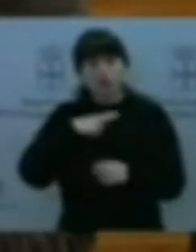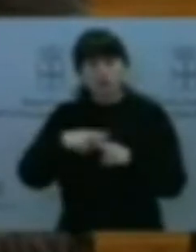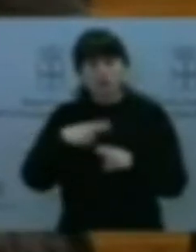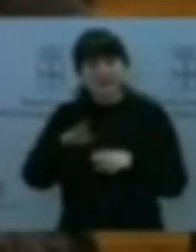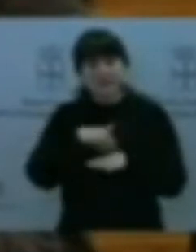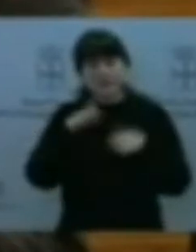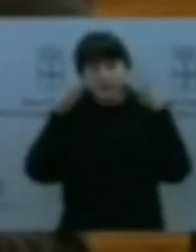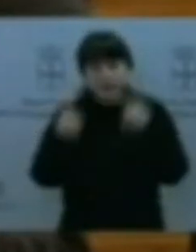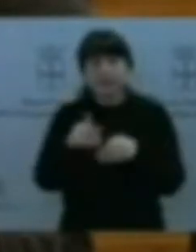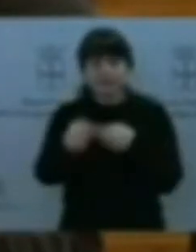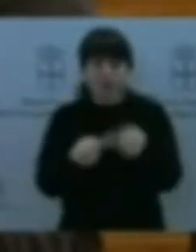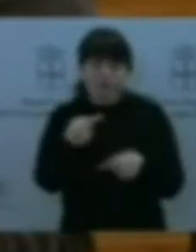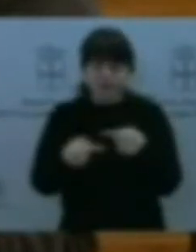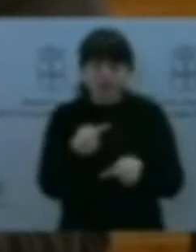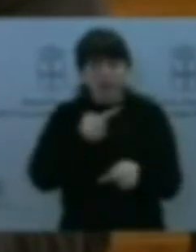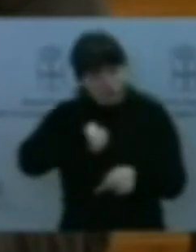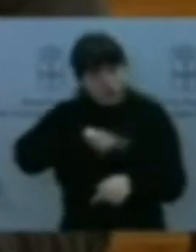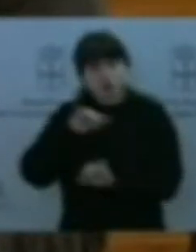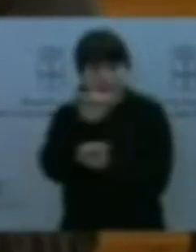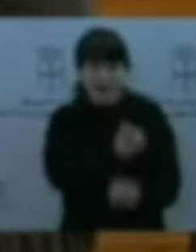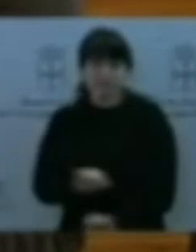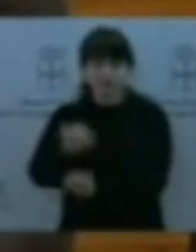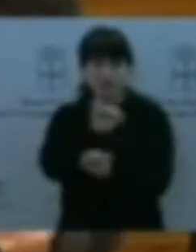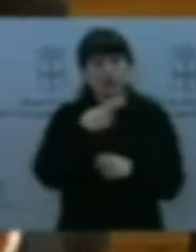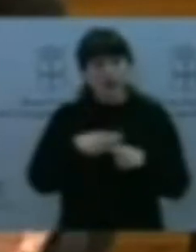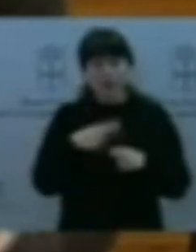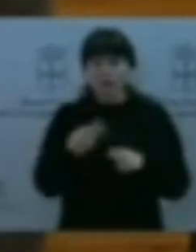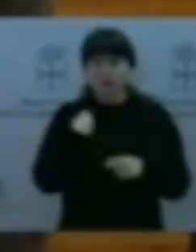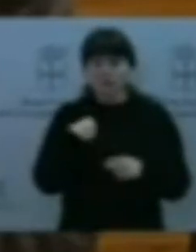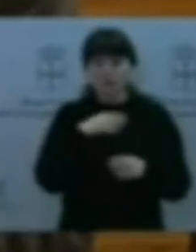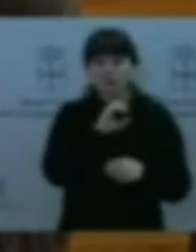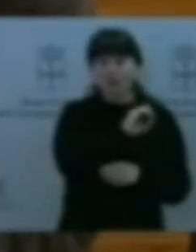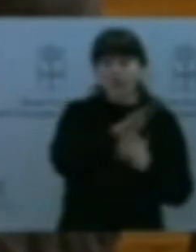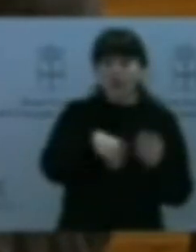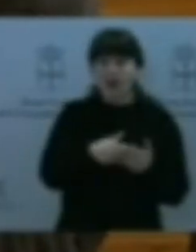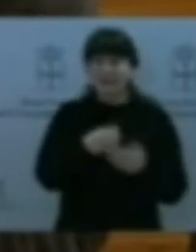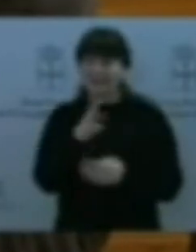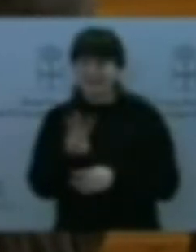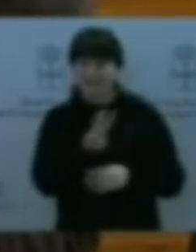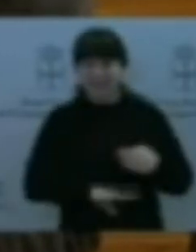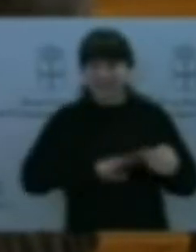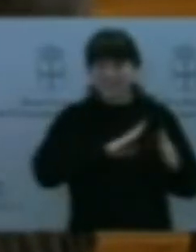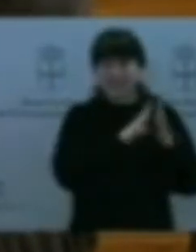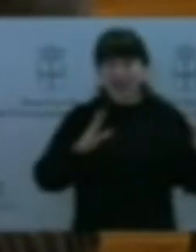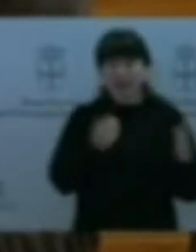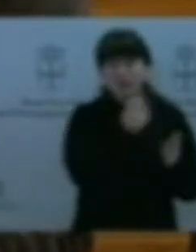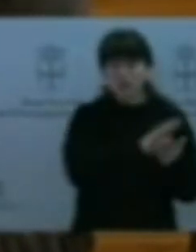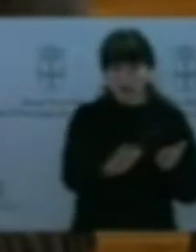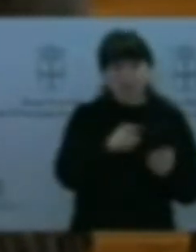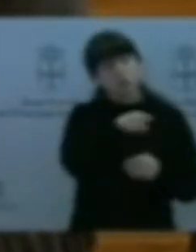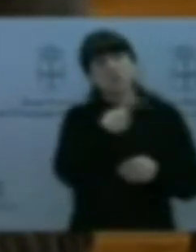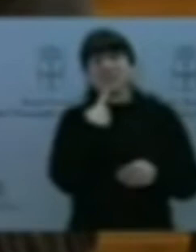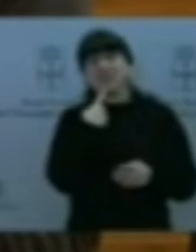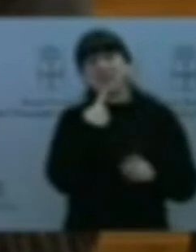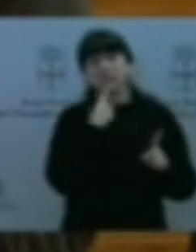familias, al igual que sería la gratuidad del ciclo de 0 a 3, al que ustedes también se oponen, supongo que por progresismo, también es la gratuidad de los